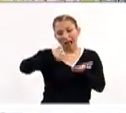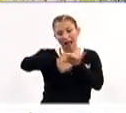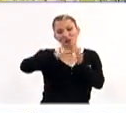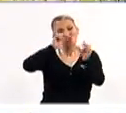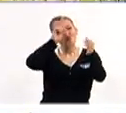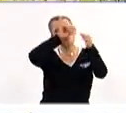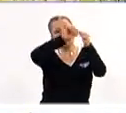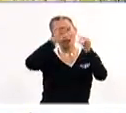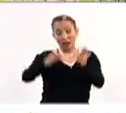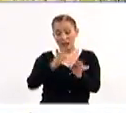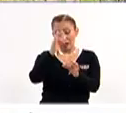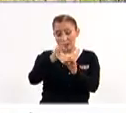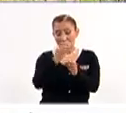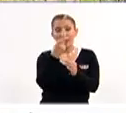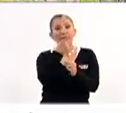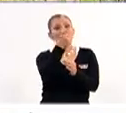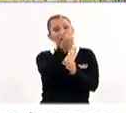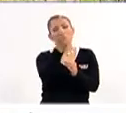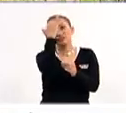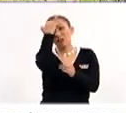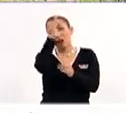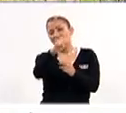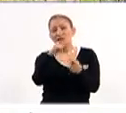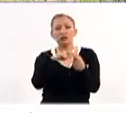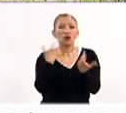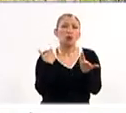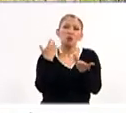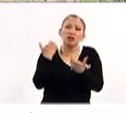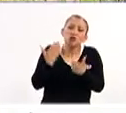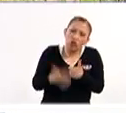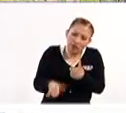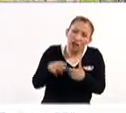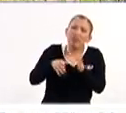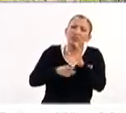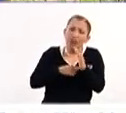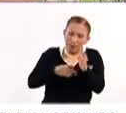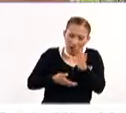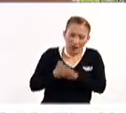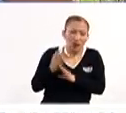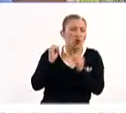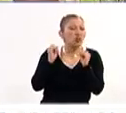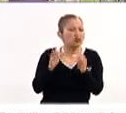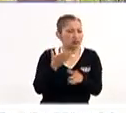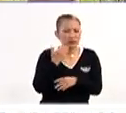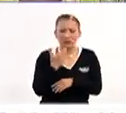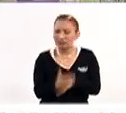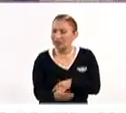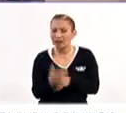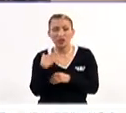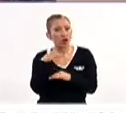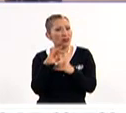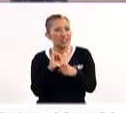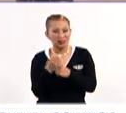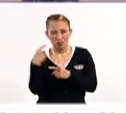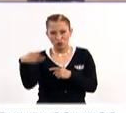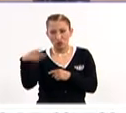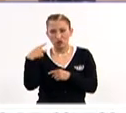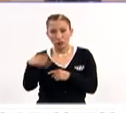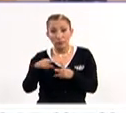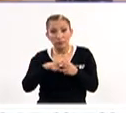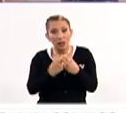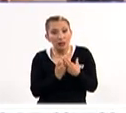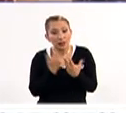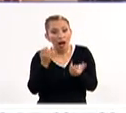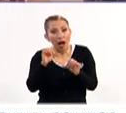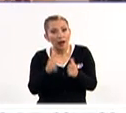tejidos a mano diciendo cuánto los extrañaban, cómo entendían que tenían que hacer eso. O sea, de toda situación brota una forma de